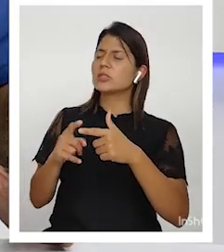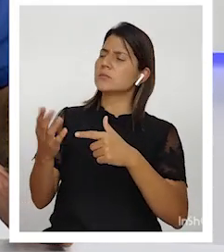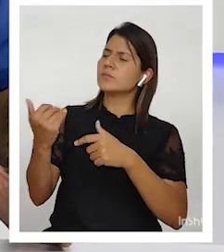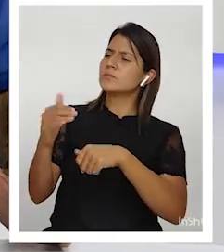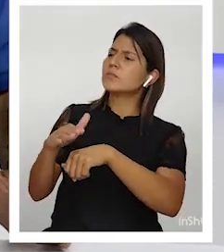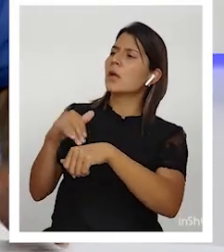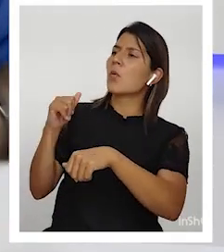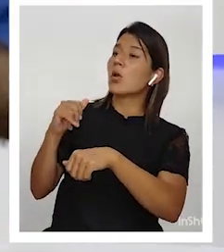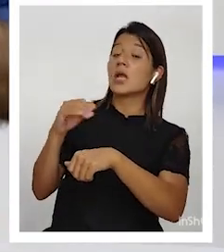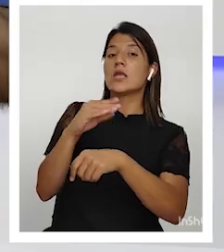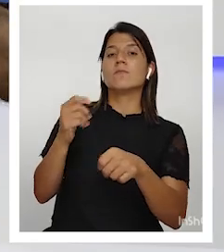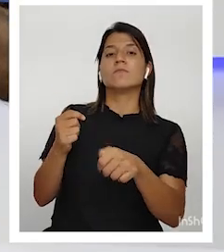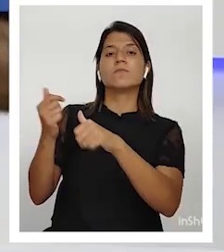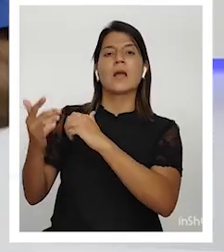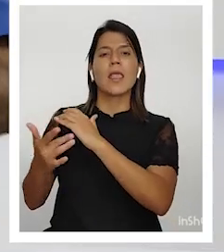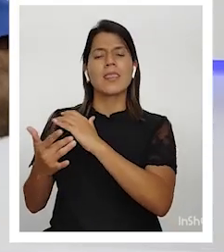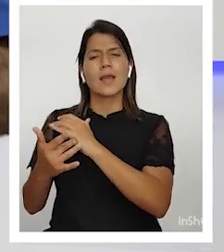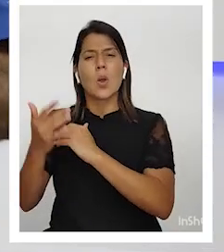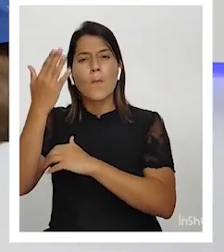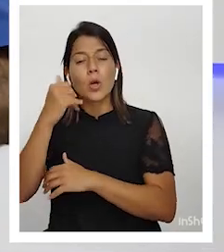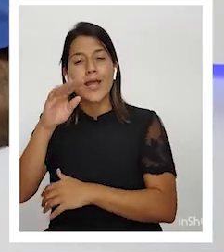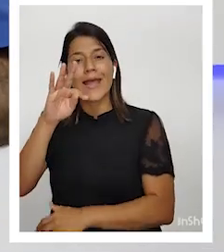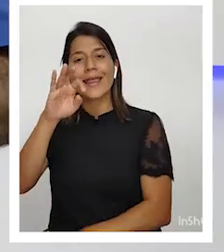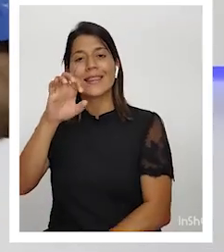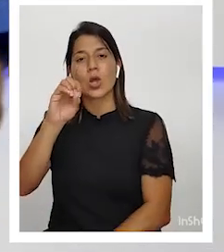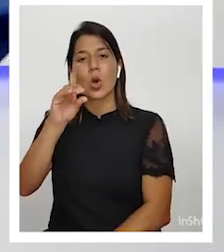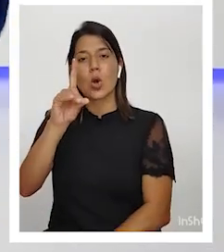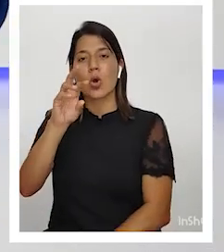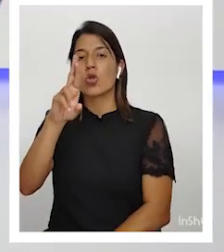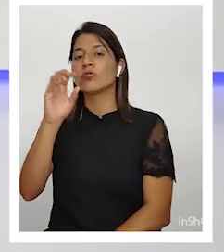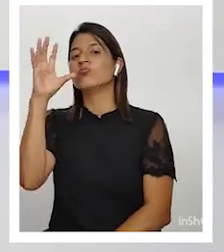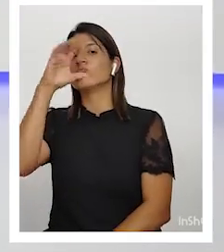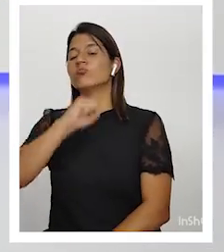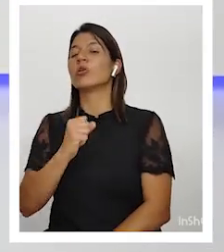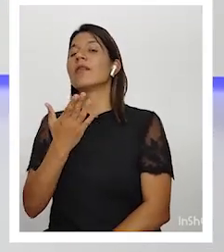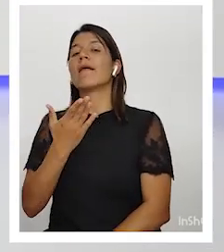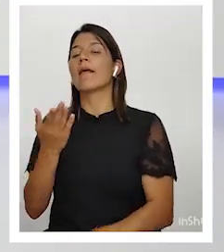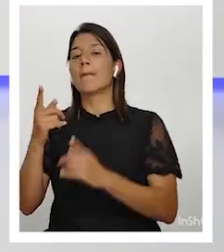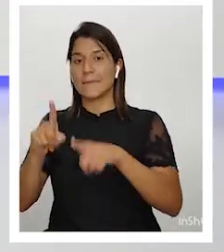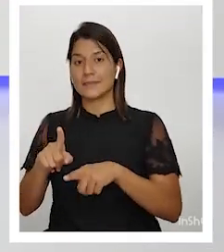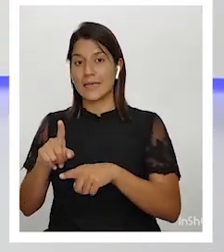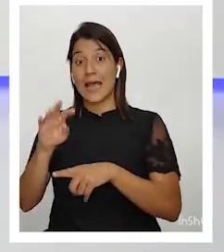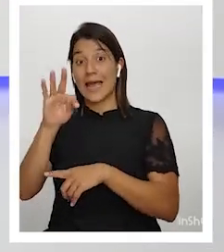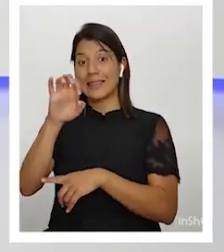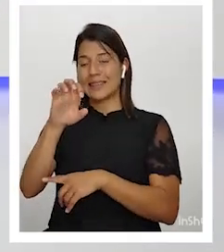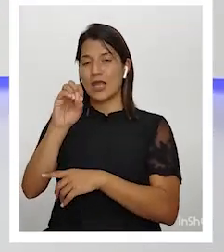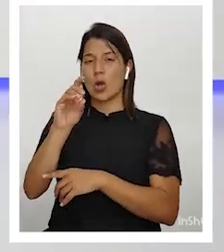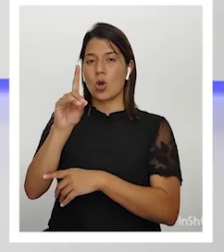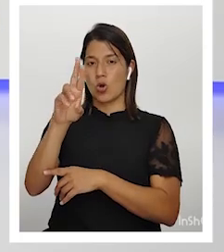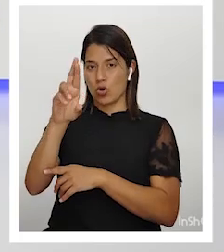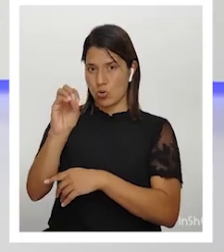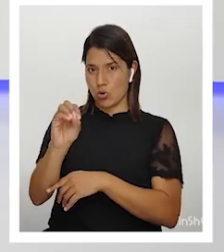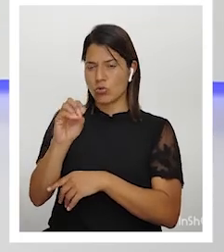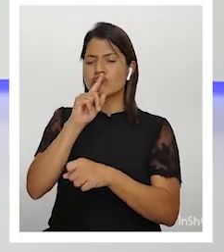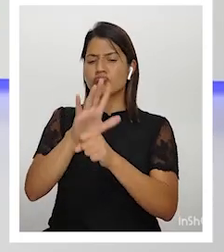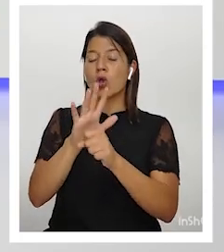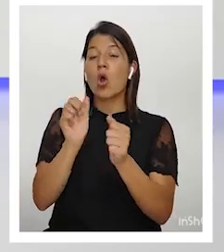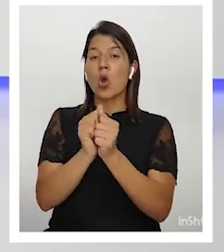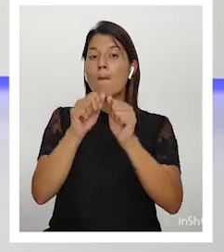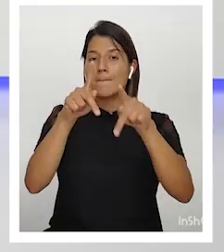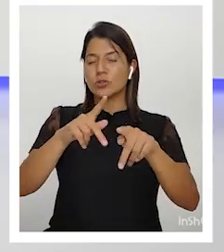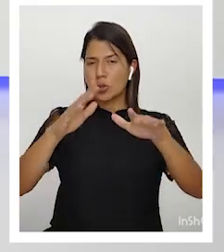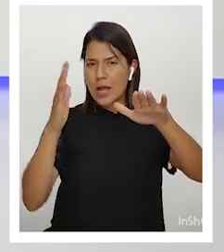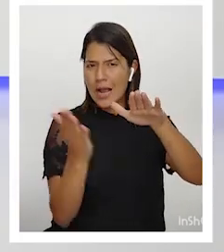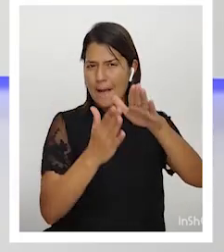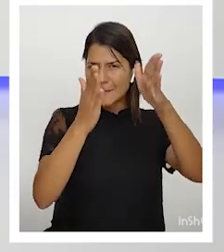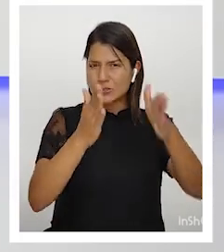técnicos, ¿verdad? Porque don Teodoro se dio cuenta de qué estaba pasando ahí. Lo que pasa es que don Teodoro no solamente se comprometió con los campesinos sino que